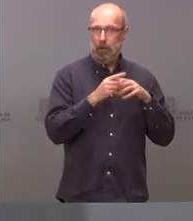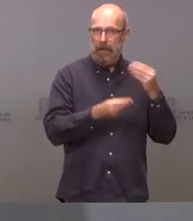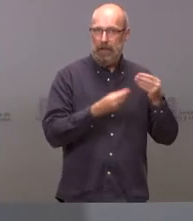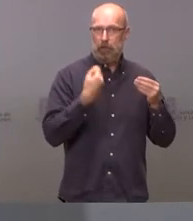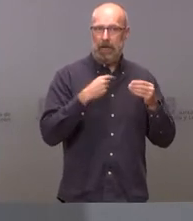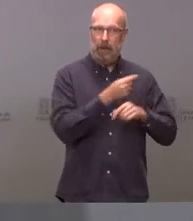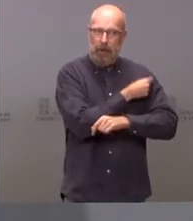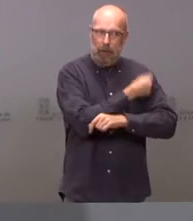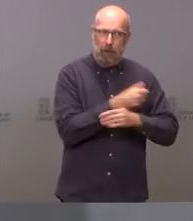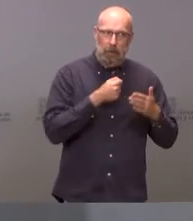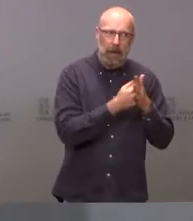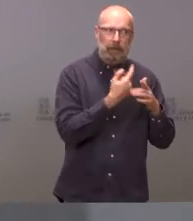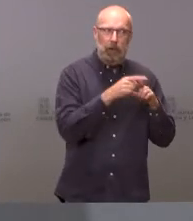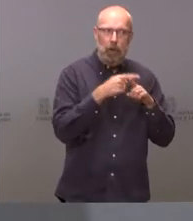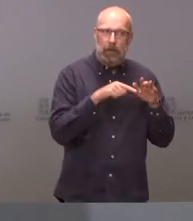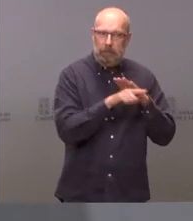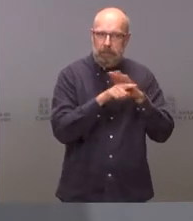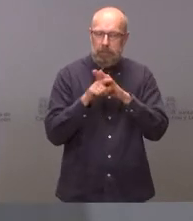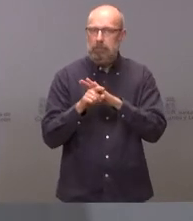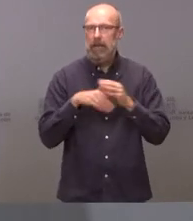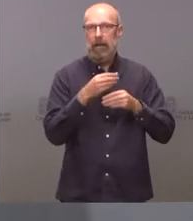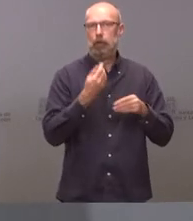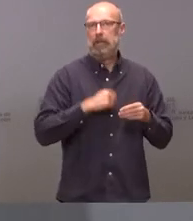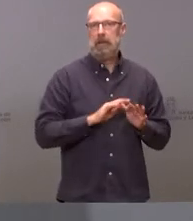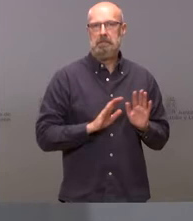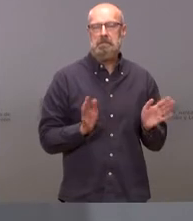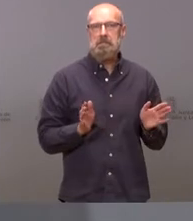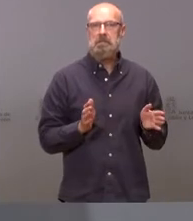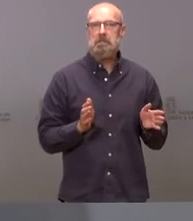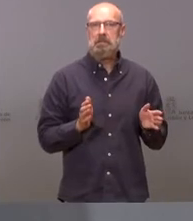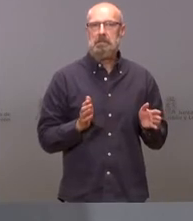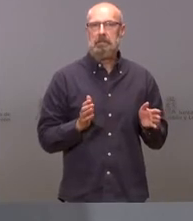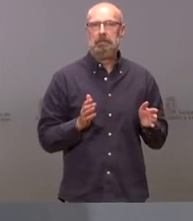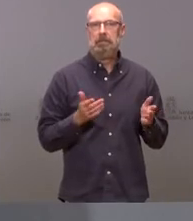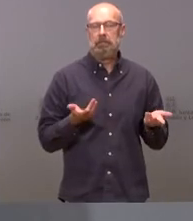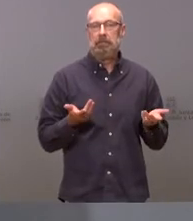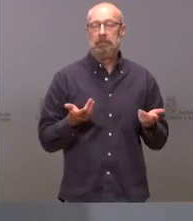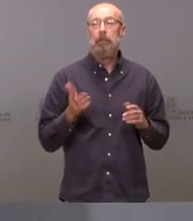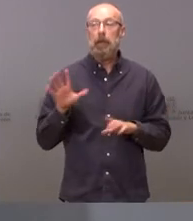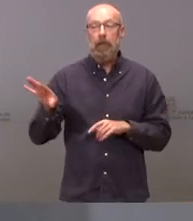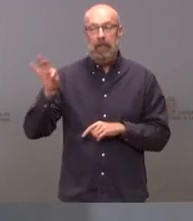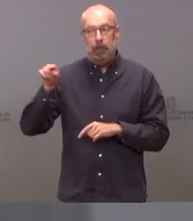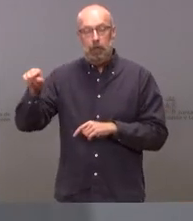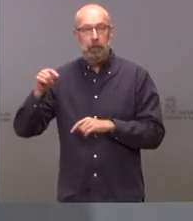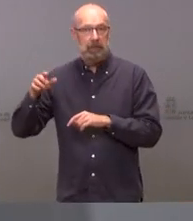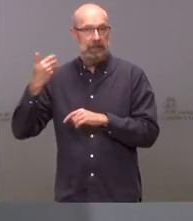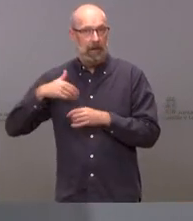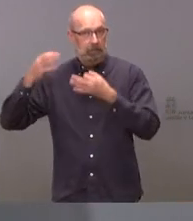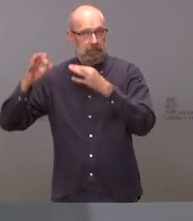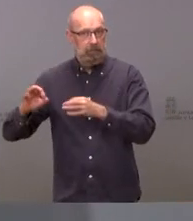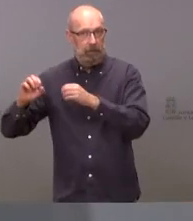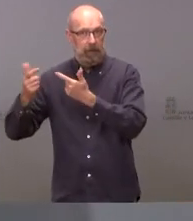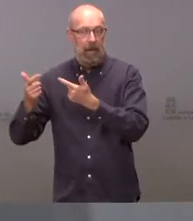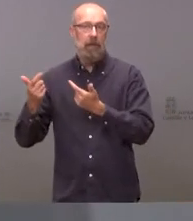posible está hecho esa decisión ya se tomó ya se ha cumplido la